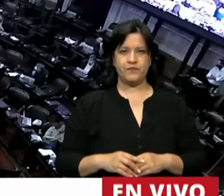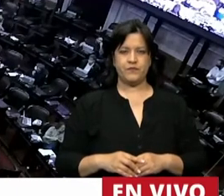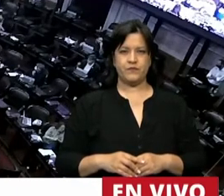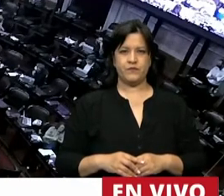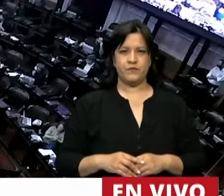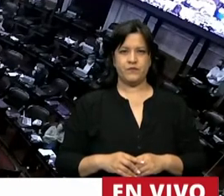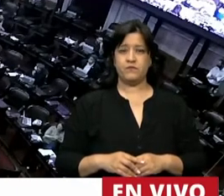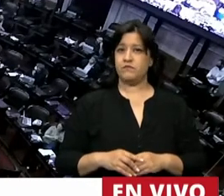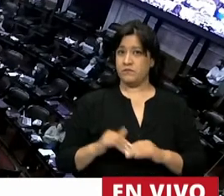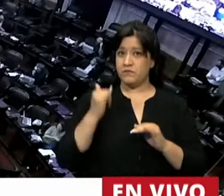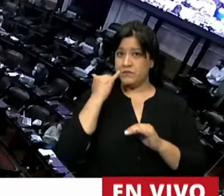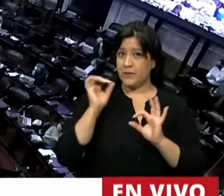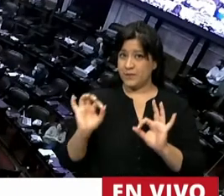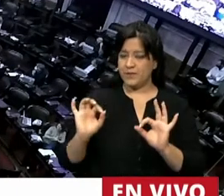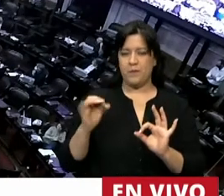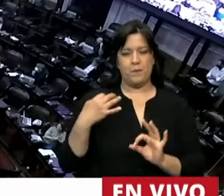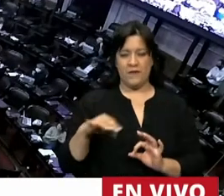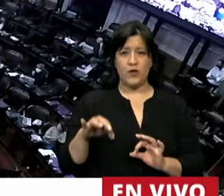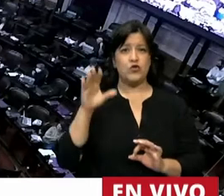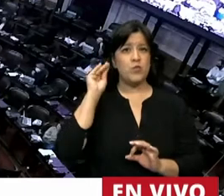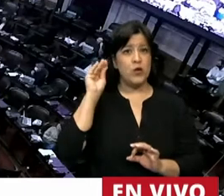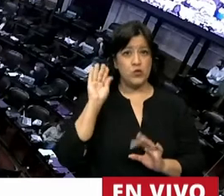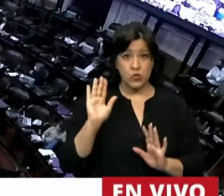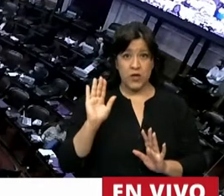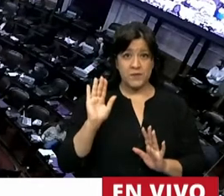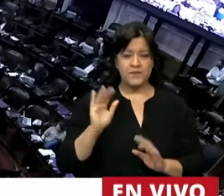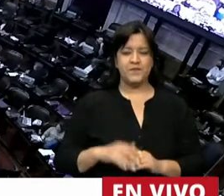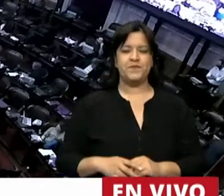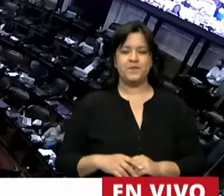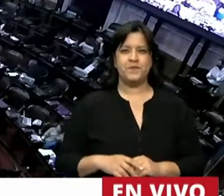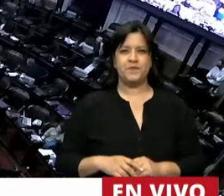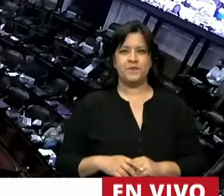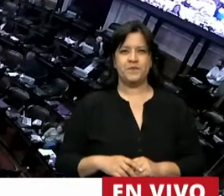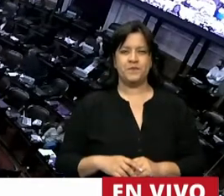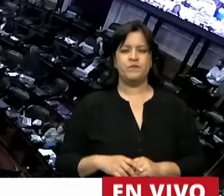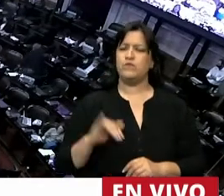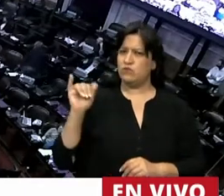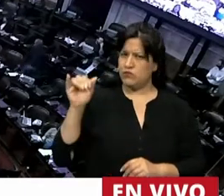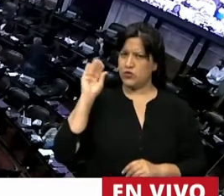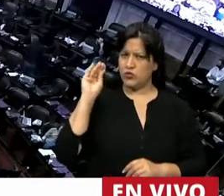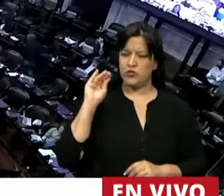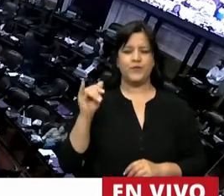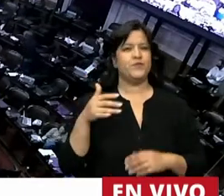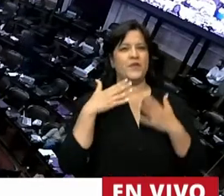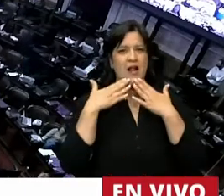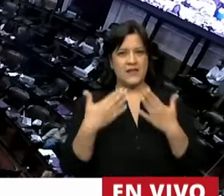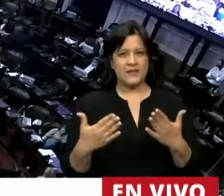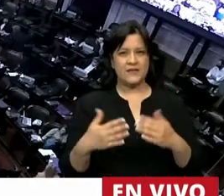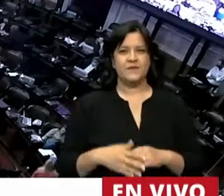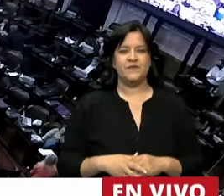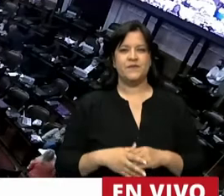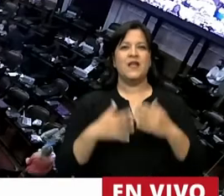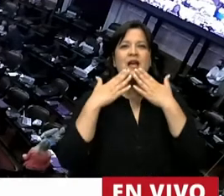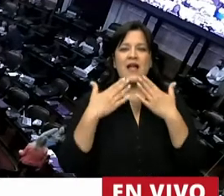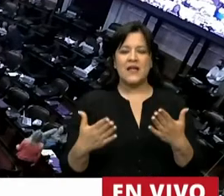Ahí está, perfecto. ¿Se escucha ahí, Presidente? La escucho. Muchas gracias. Muchas